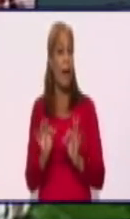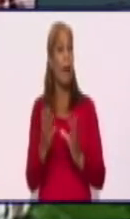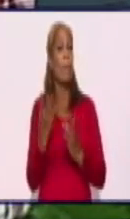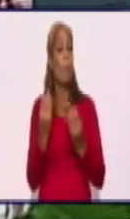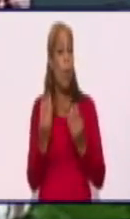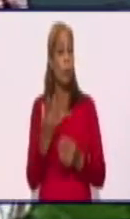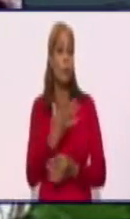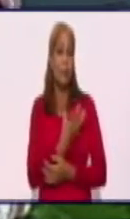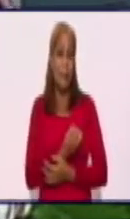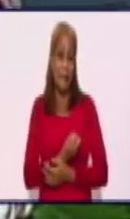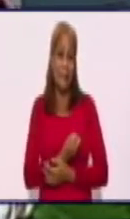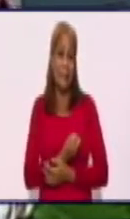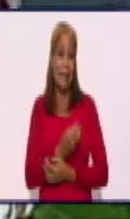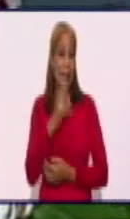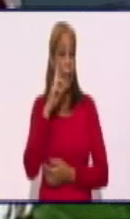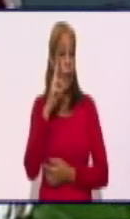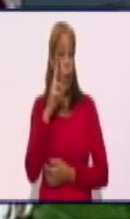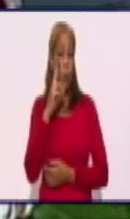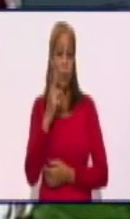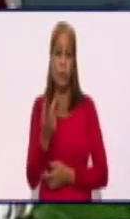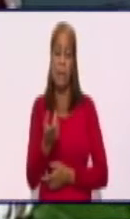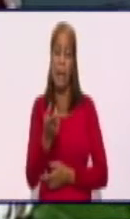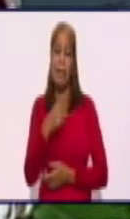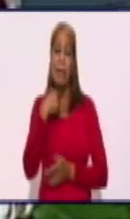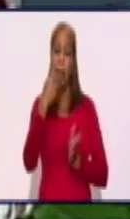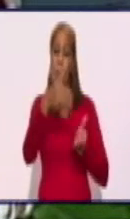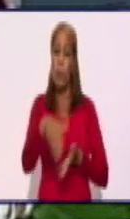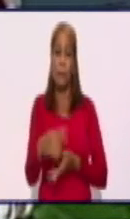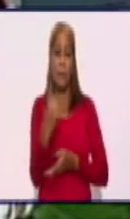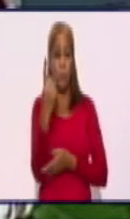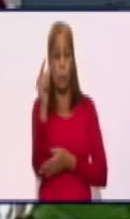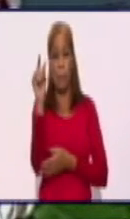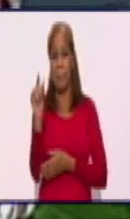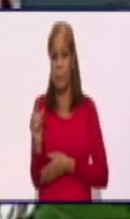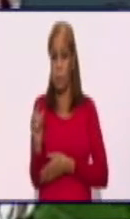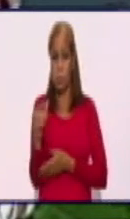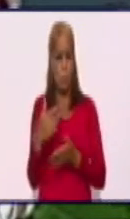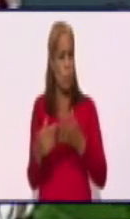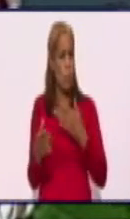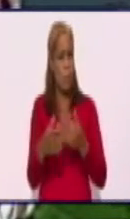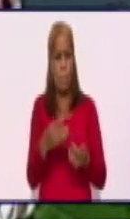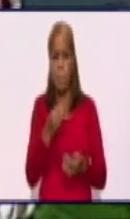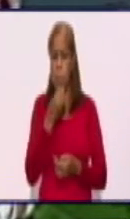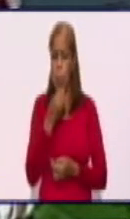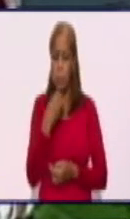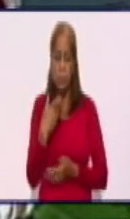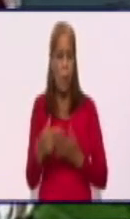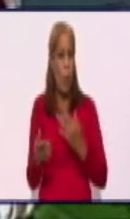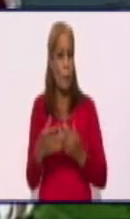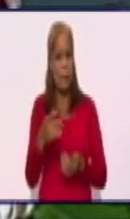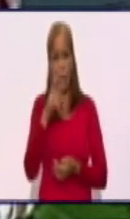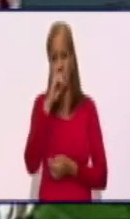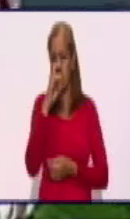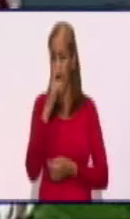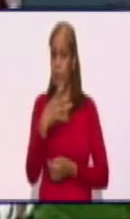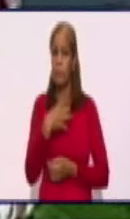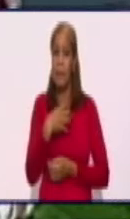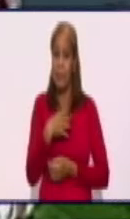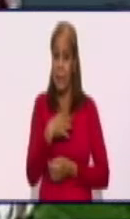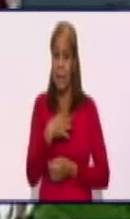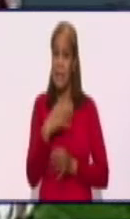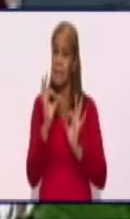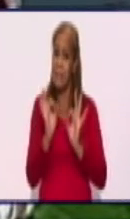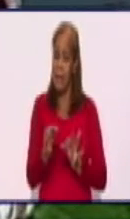persona. No importa la edad que tenga, todos queremos tener a nuestros familiares, a nuestras amistades entre nosotros,